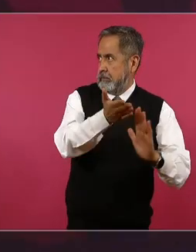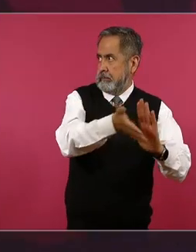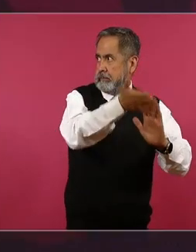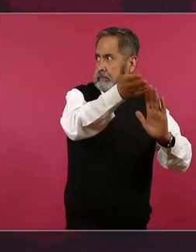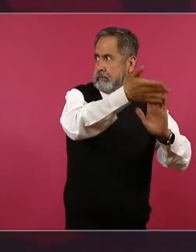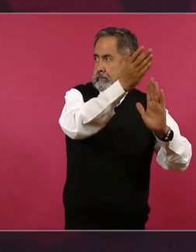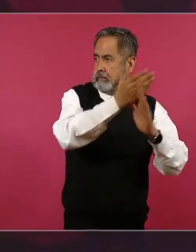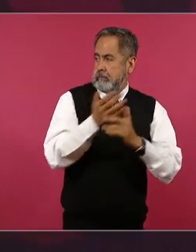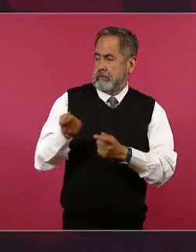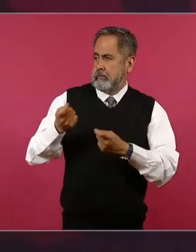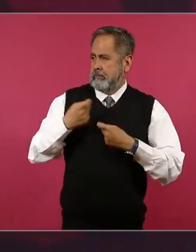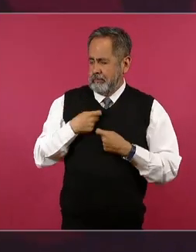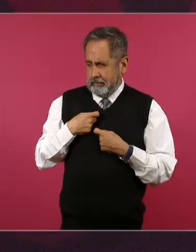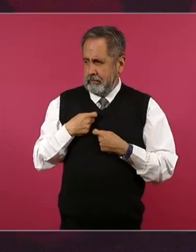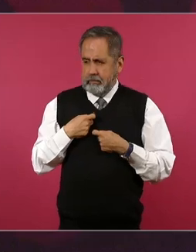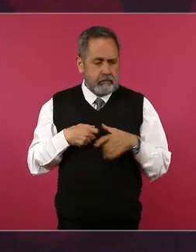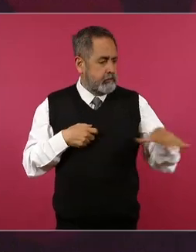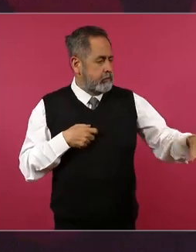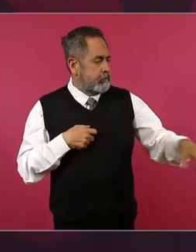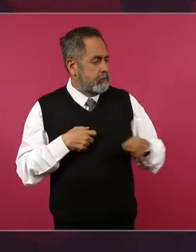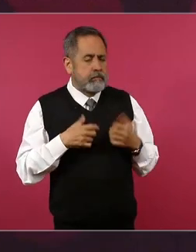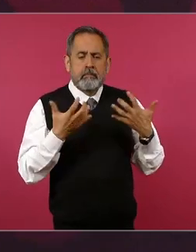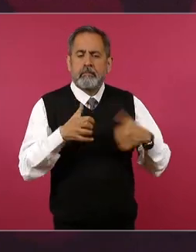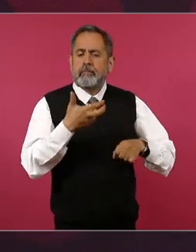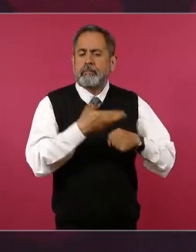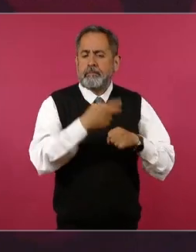empresas constructoras